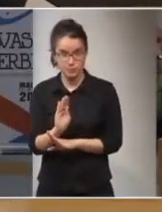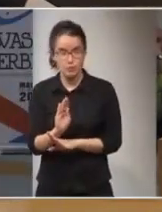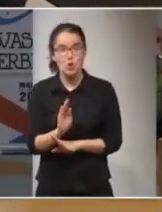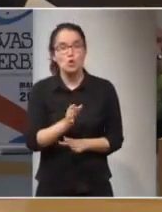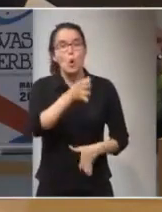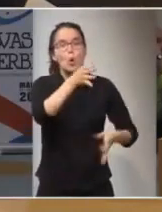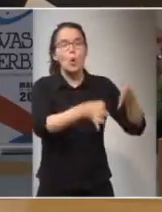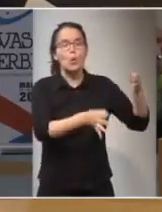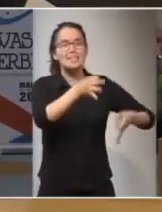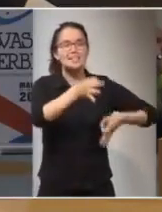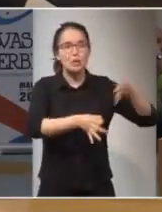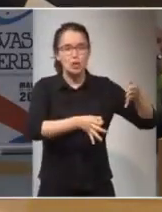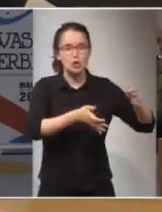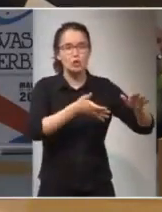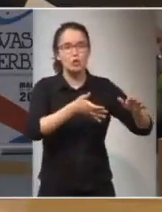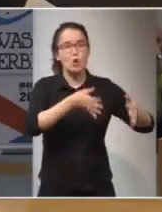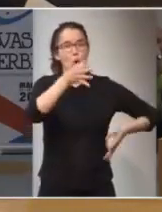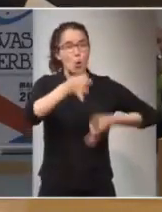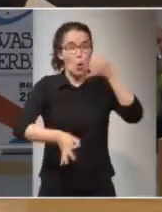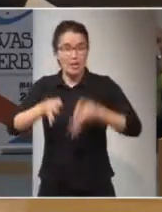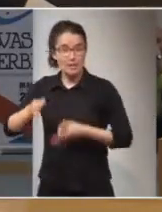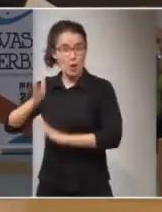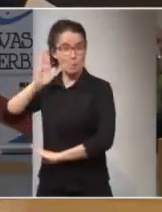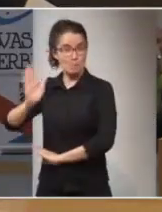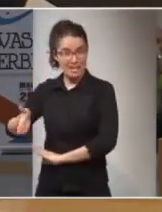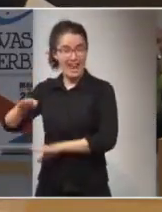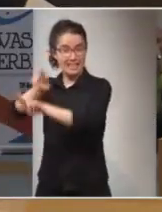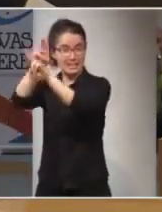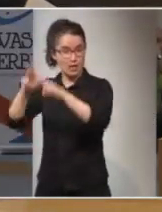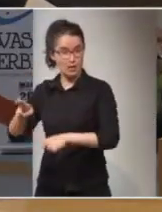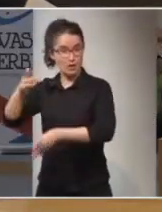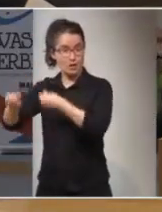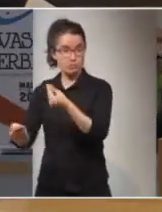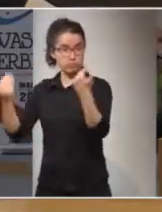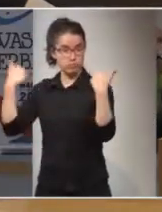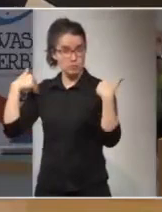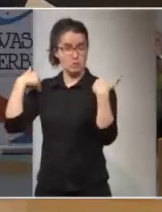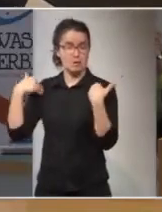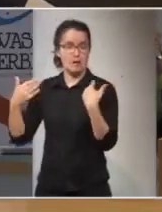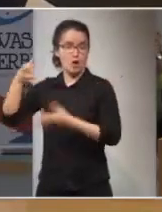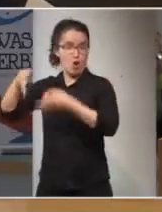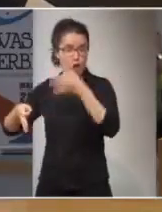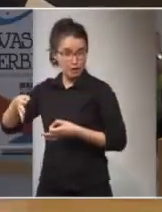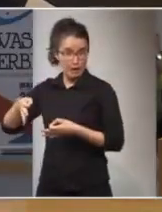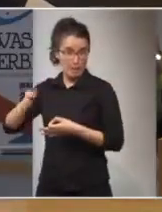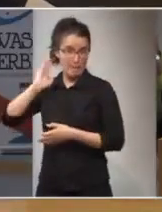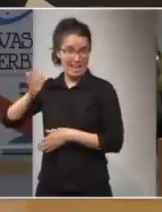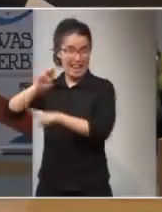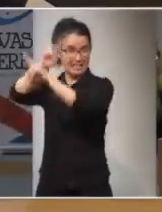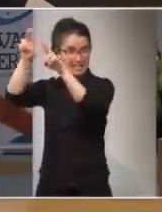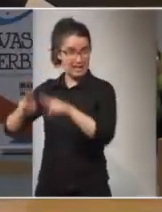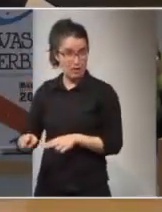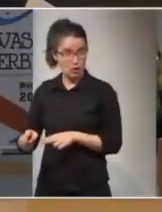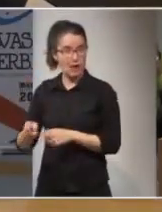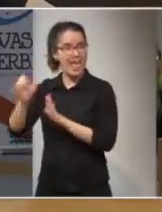Jurisdicción, justicia penal internacional es la que ejerce la Corte Penal Internacional que